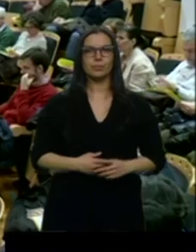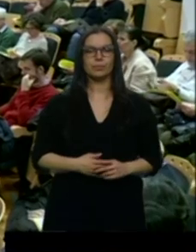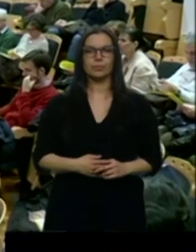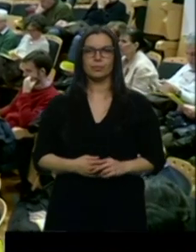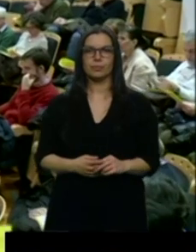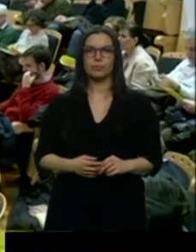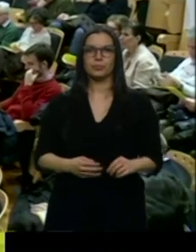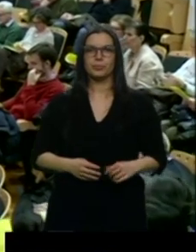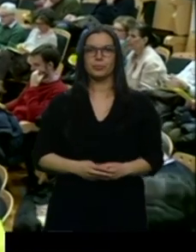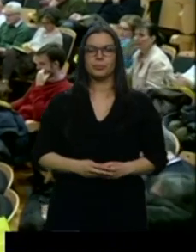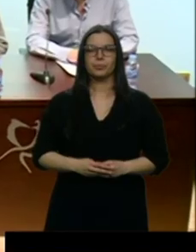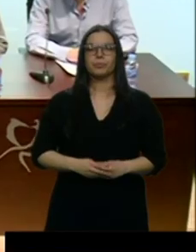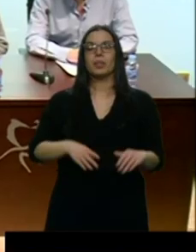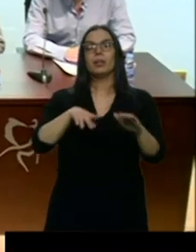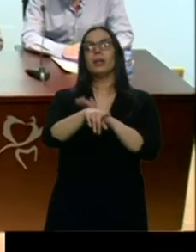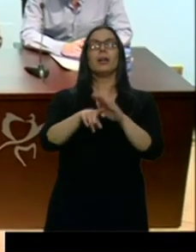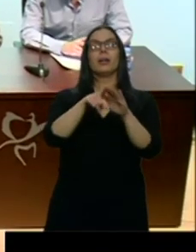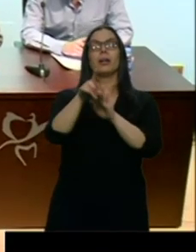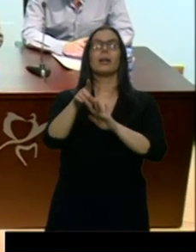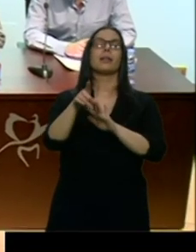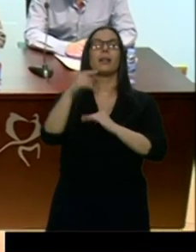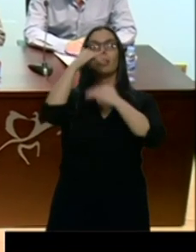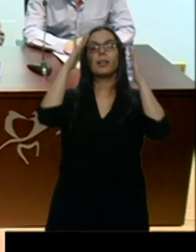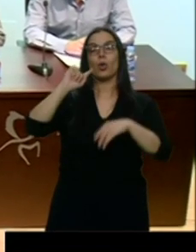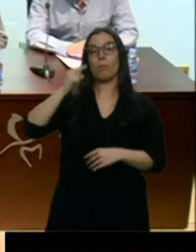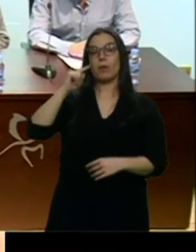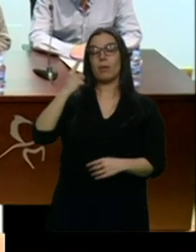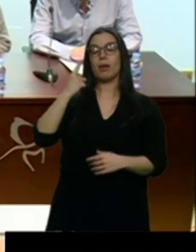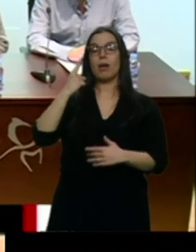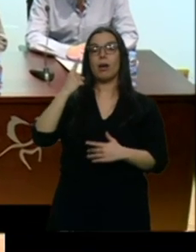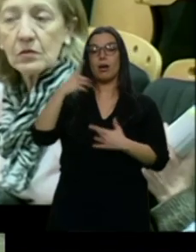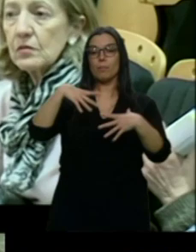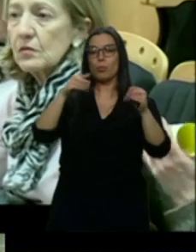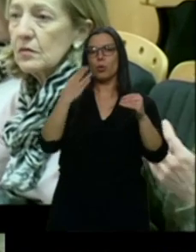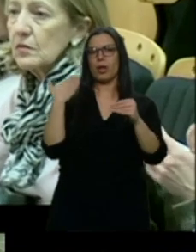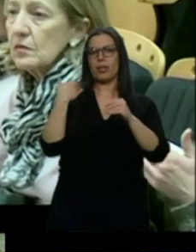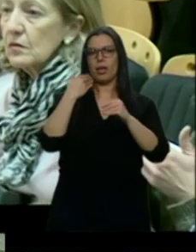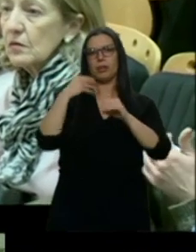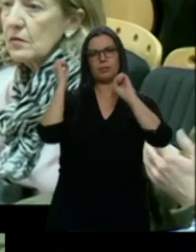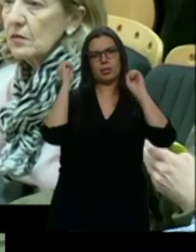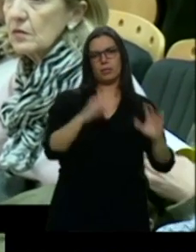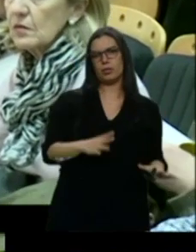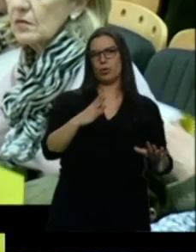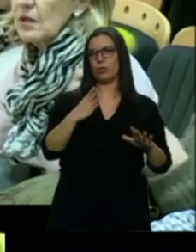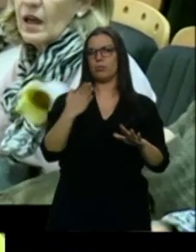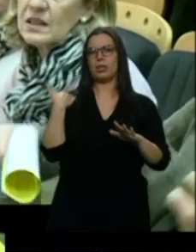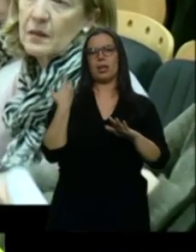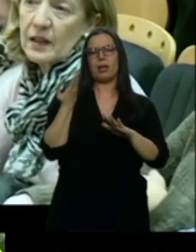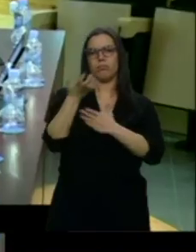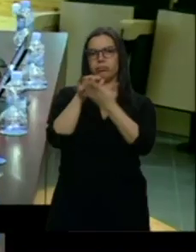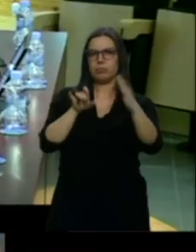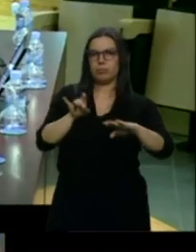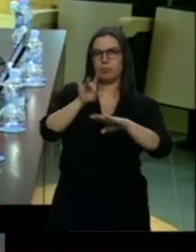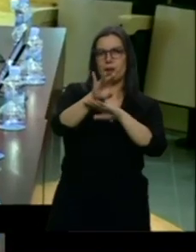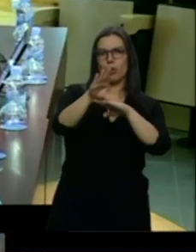La gerente de Atención Primaria de Burgos ha presentado su dimisión. Lo hizo ayer, a primera hora de la tarde, en una carta remitida al consejero de Sanidad,